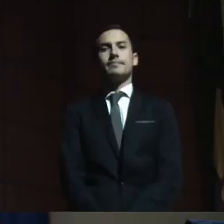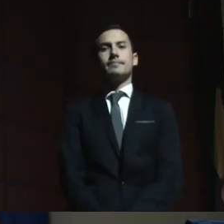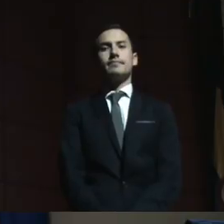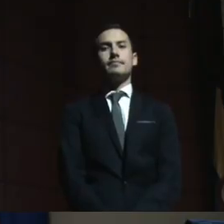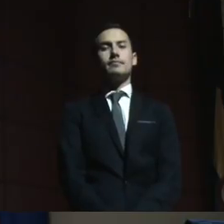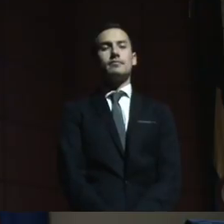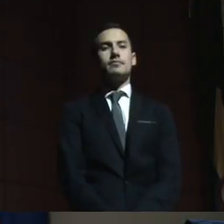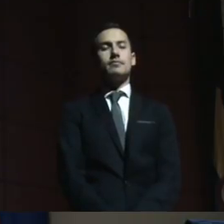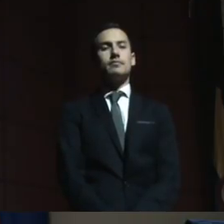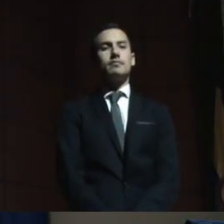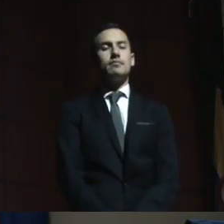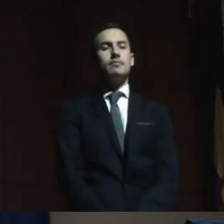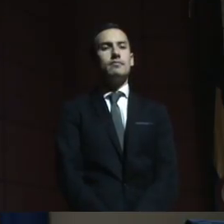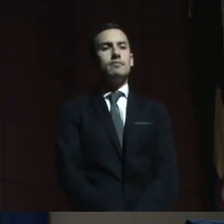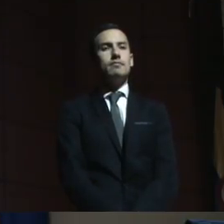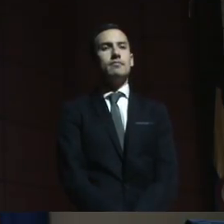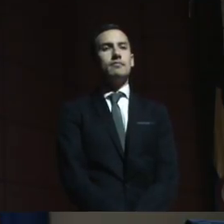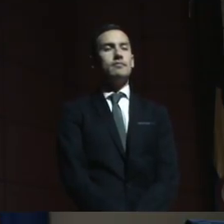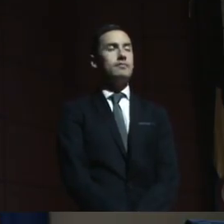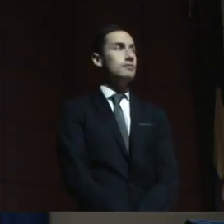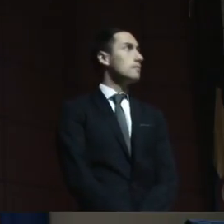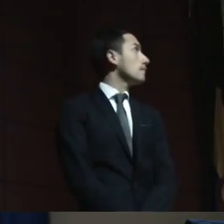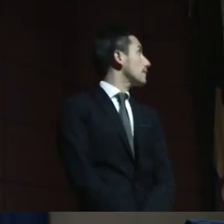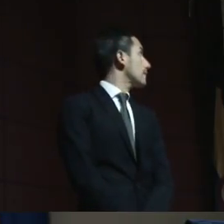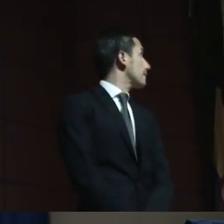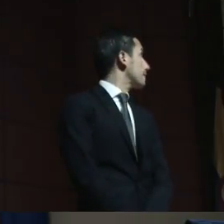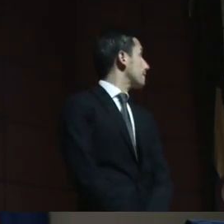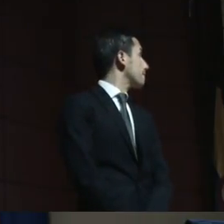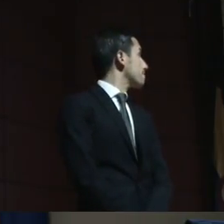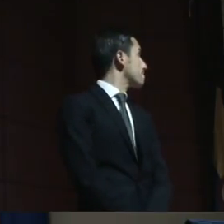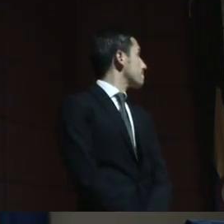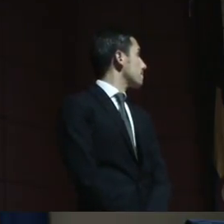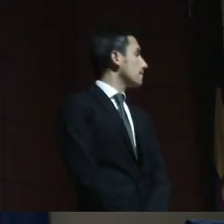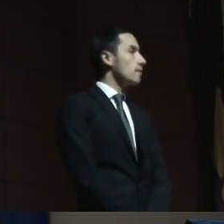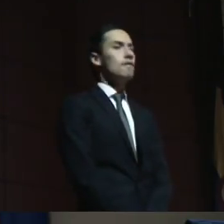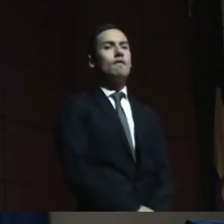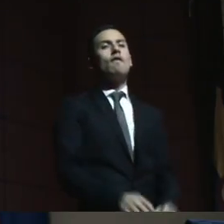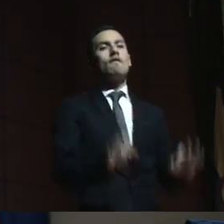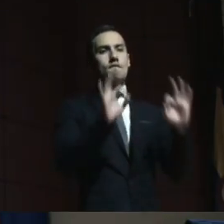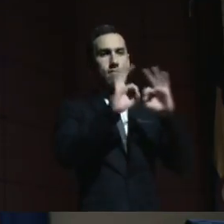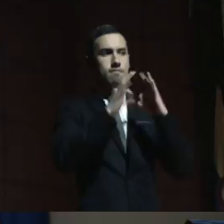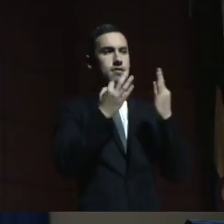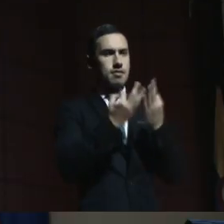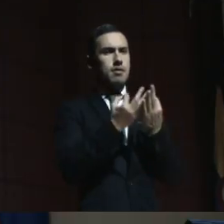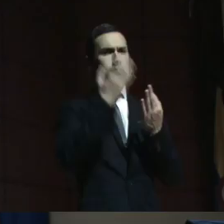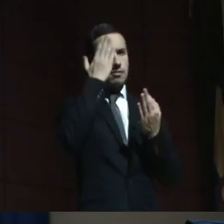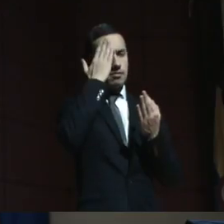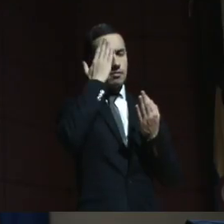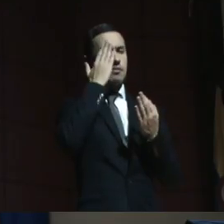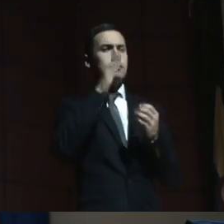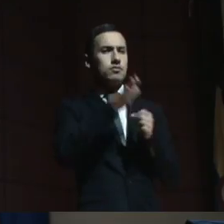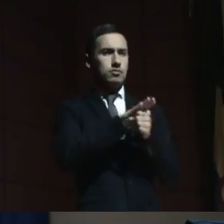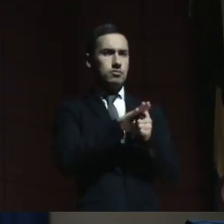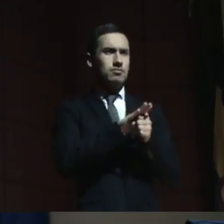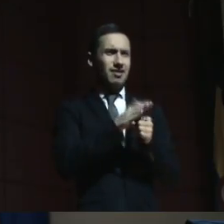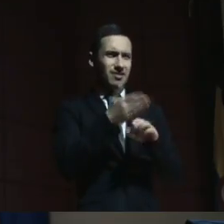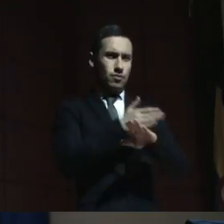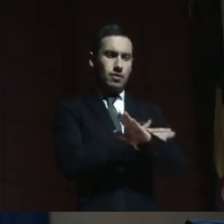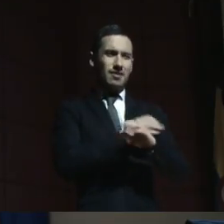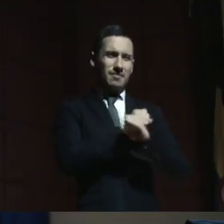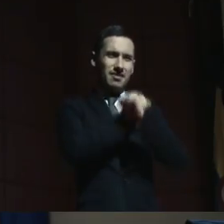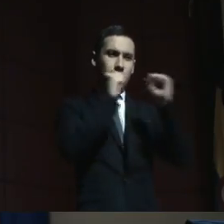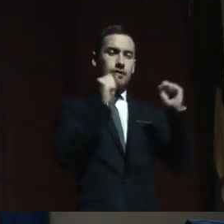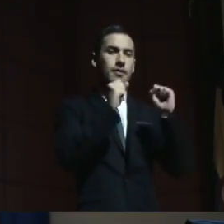Sin duda las familias se enfrentan a esto, que ya lo hemos hablado ampliamente esta mañana, un modelo